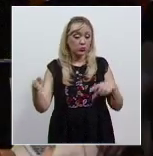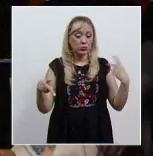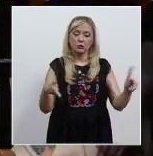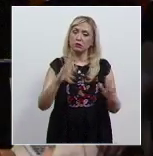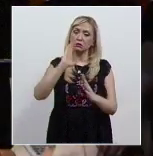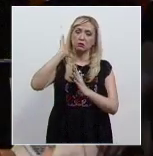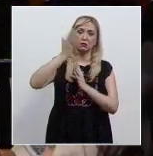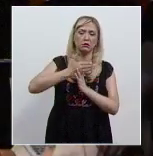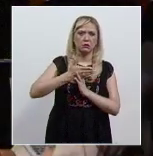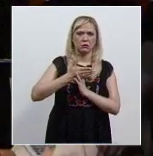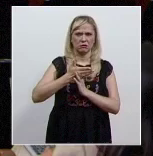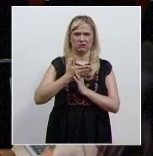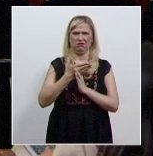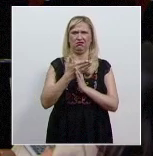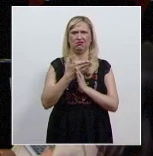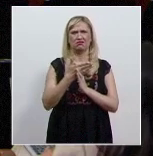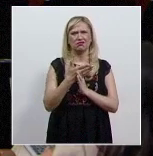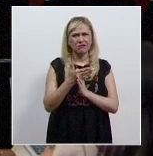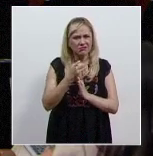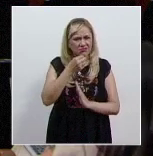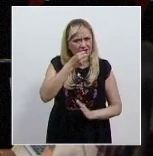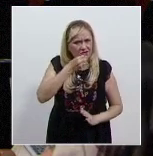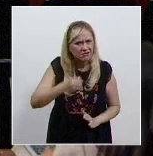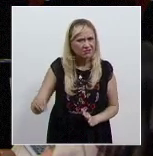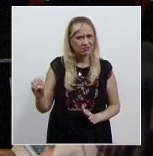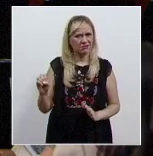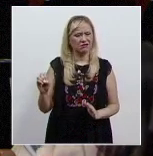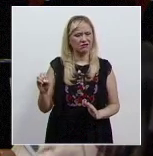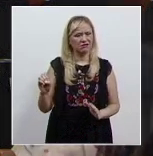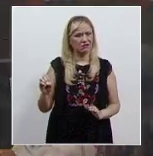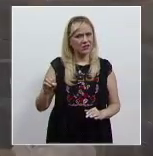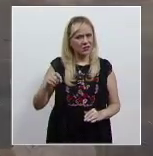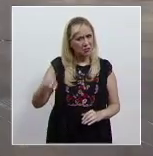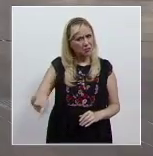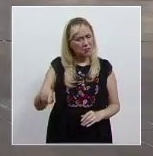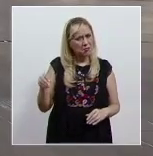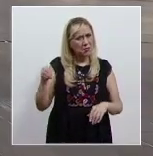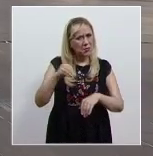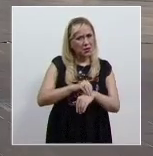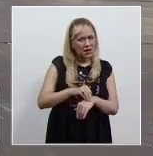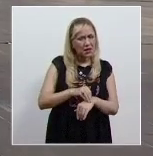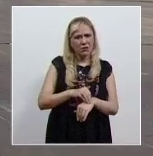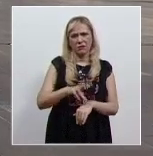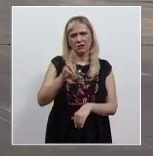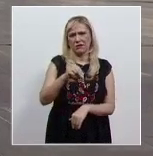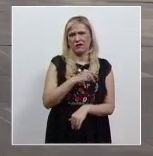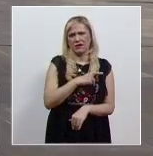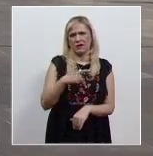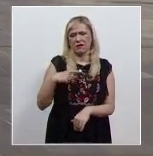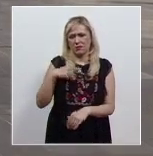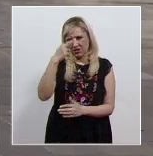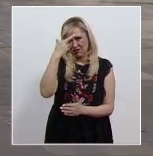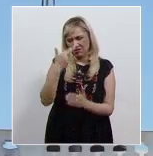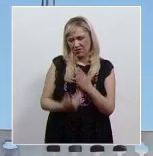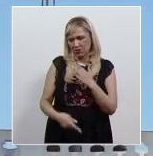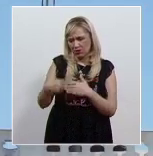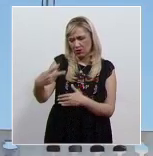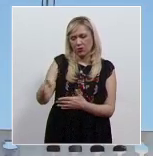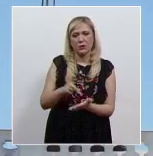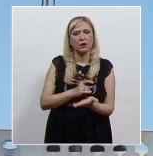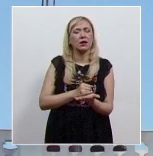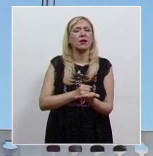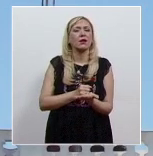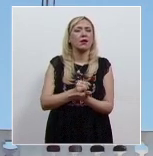de manera absoluta el régimen de sociedad conyugal al concubinato, viola los derechos al libre desarrollo de la personalidad y